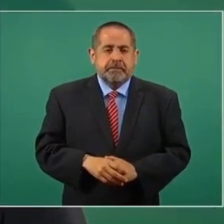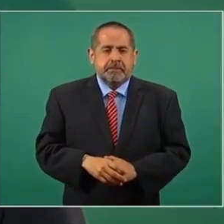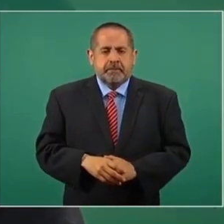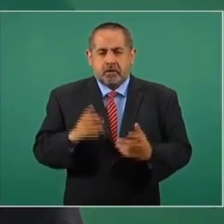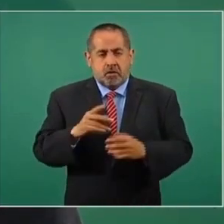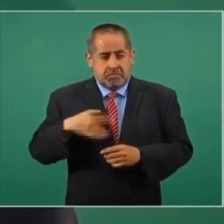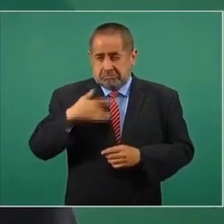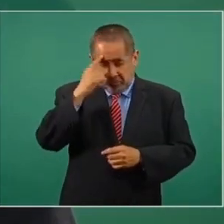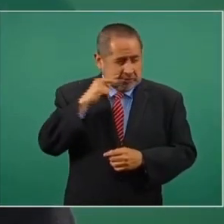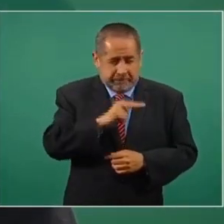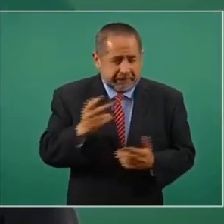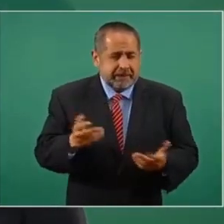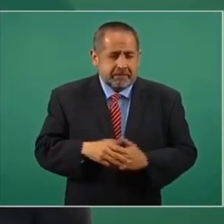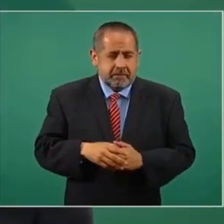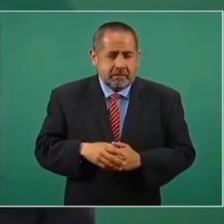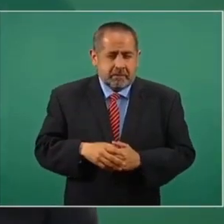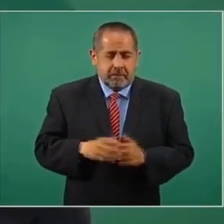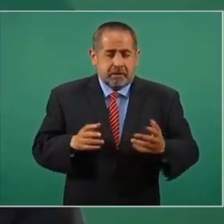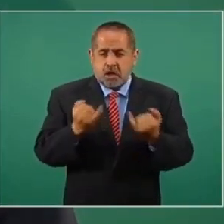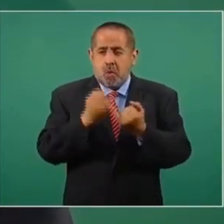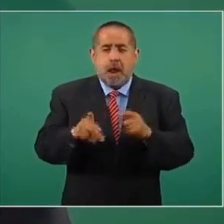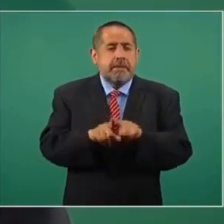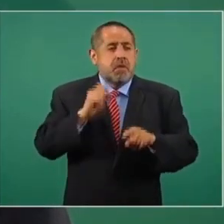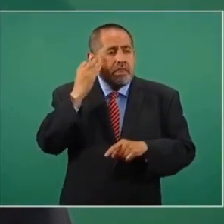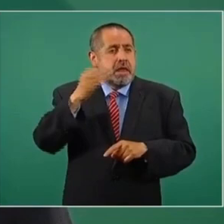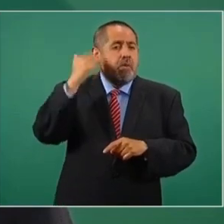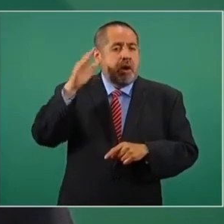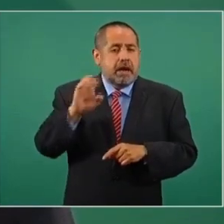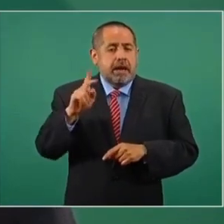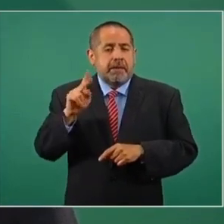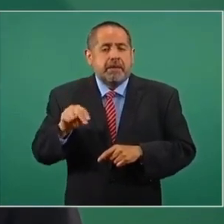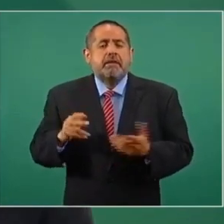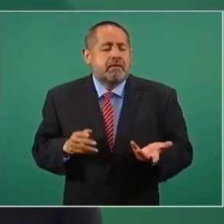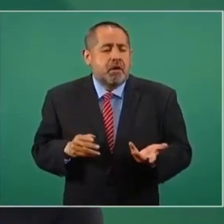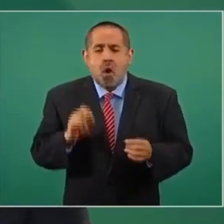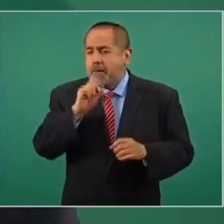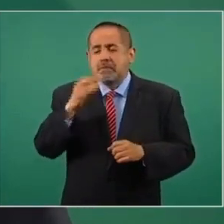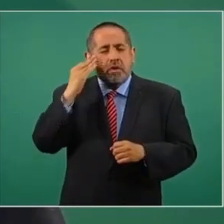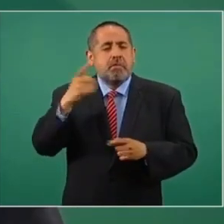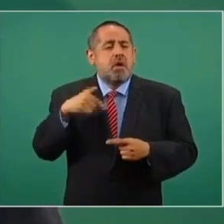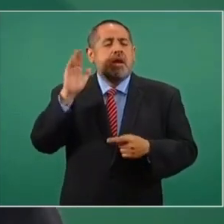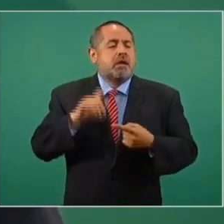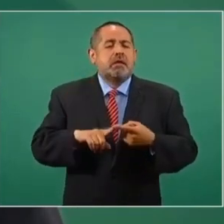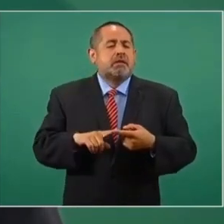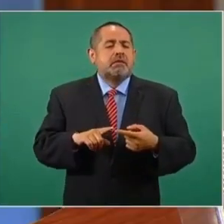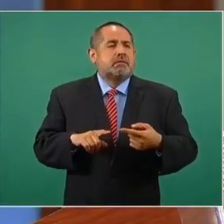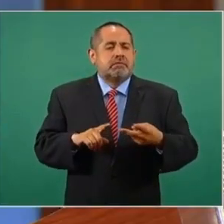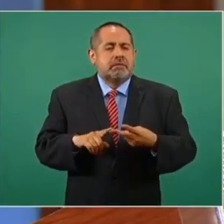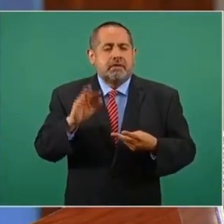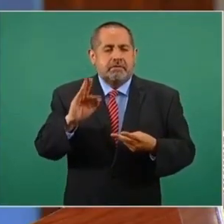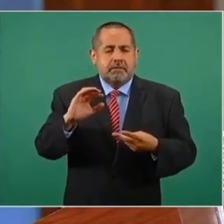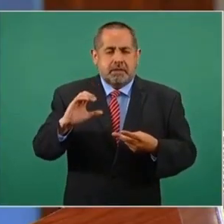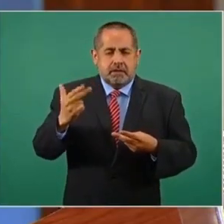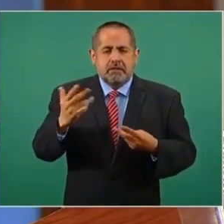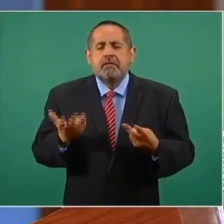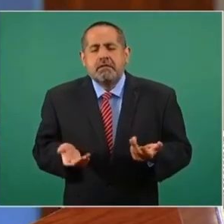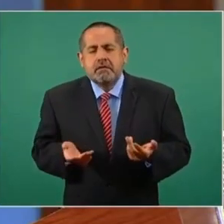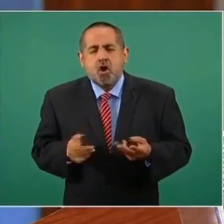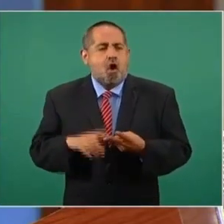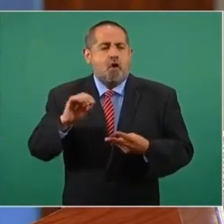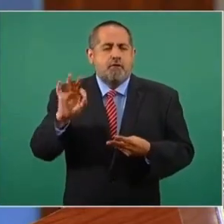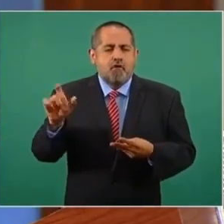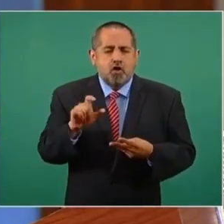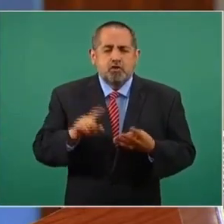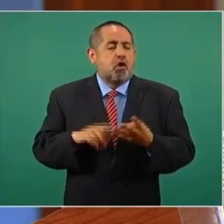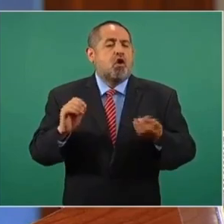o no se siente. O así era cuando Peña, o así era cuando Calderón. Cuando